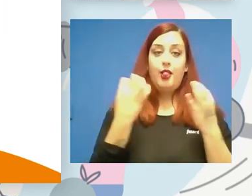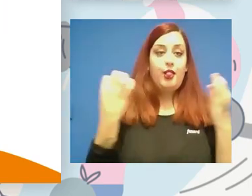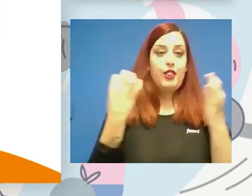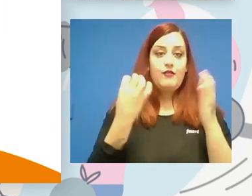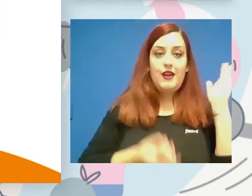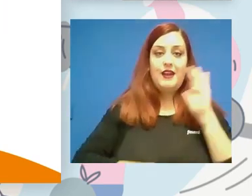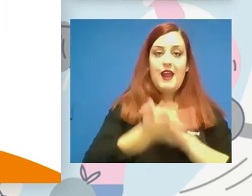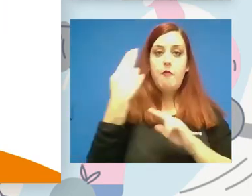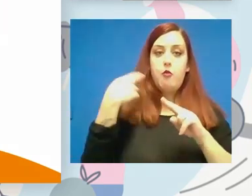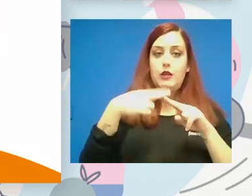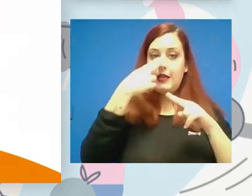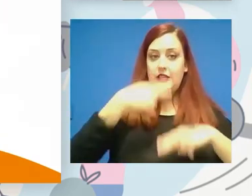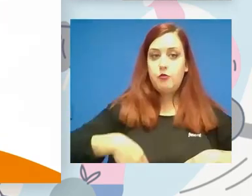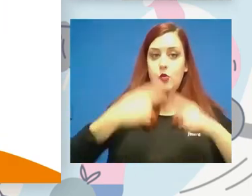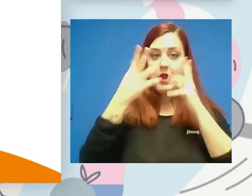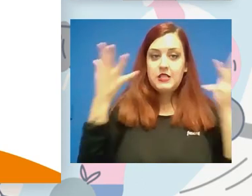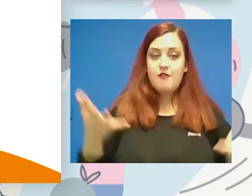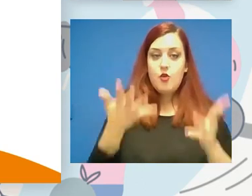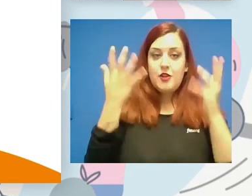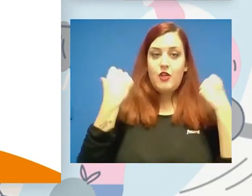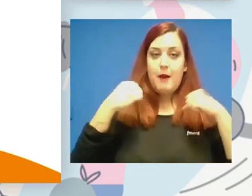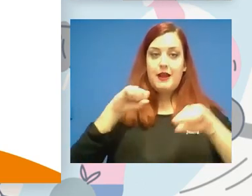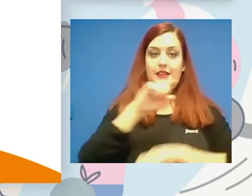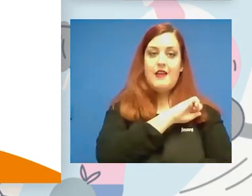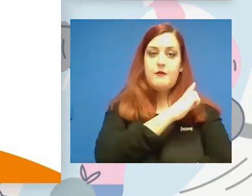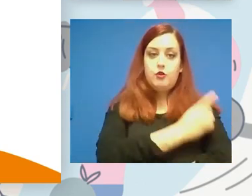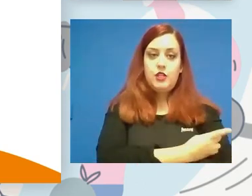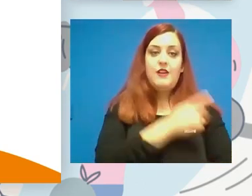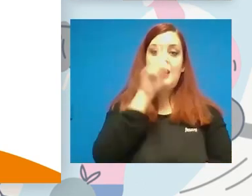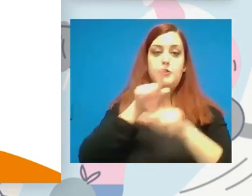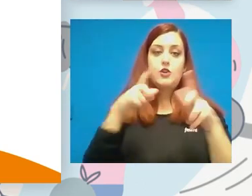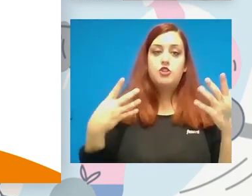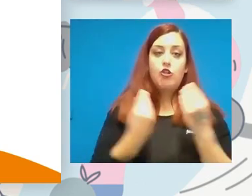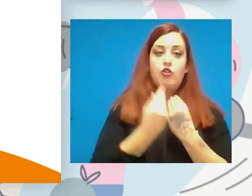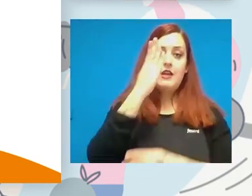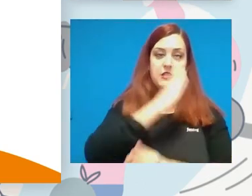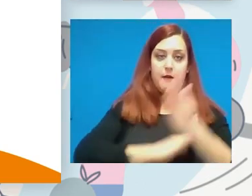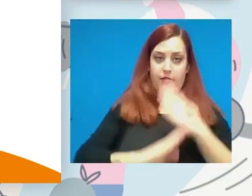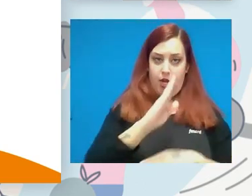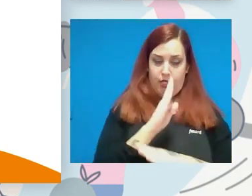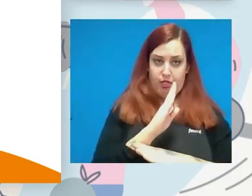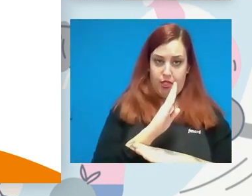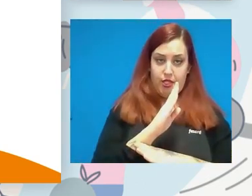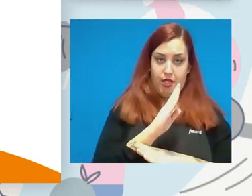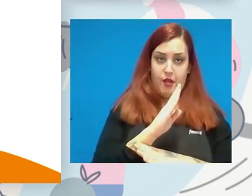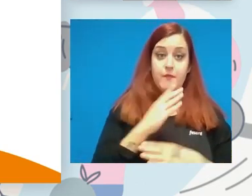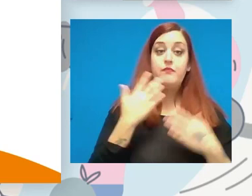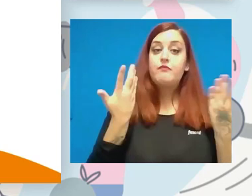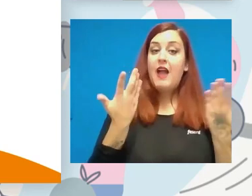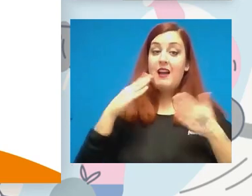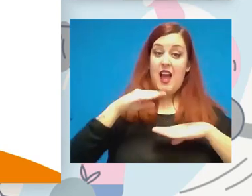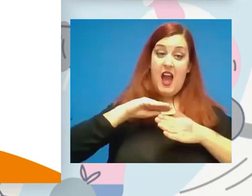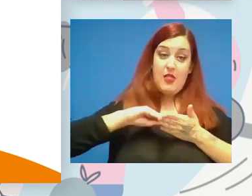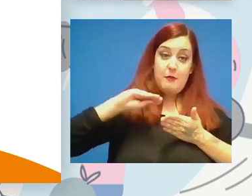políticas públicas de fomento de la práctica deportiva en las personas con discapacidad, es decir, se le… bueno, habla de las administraciones